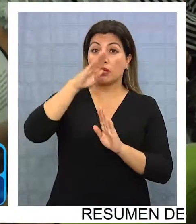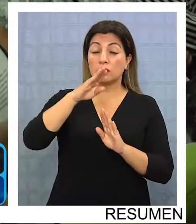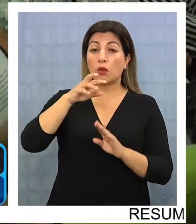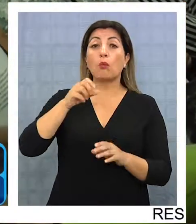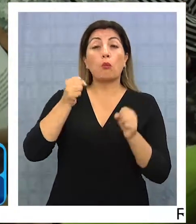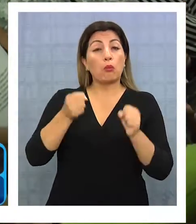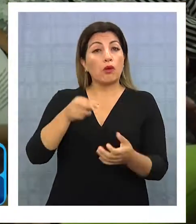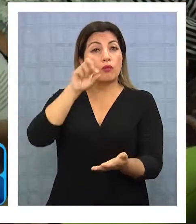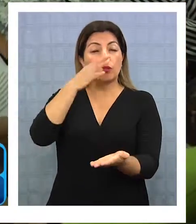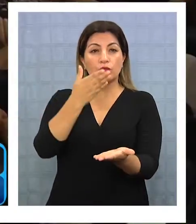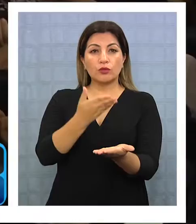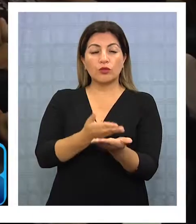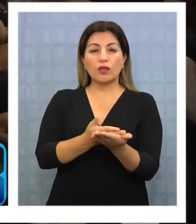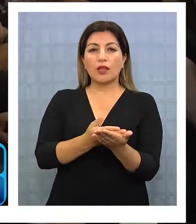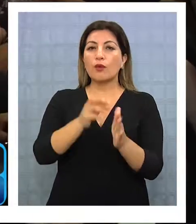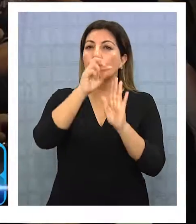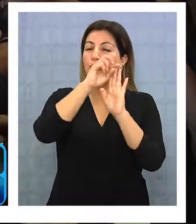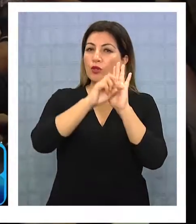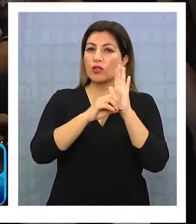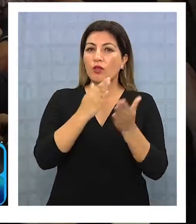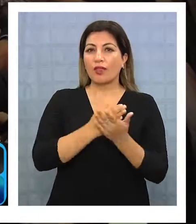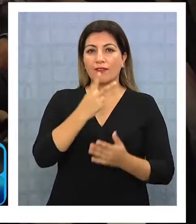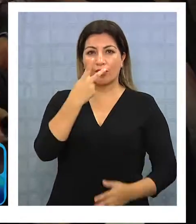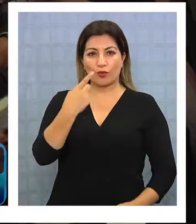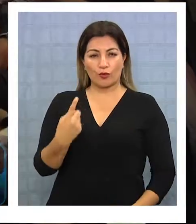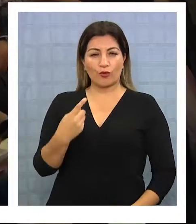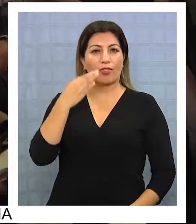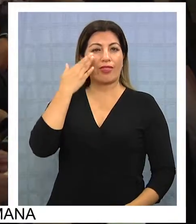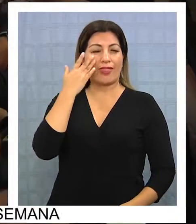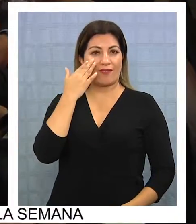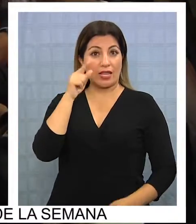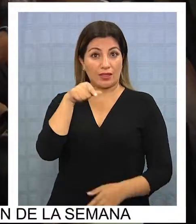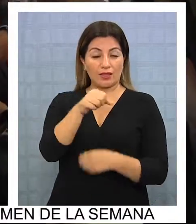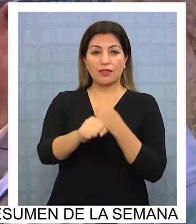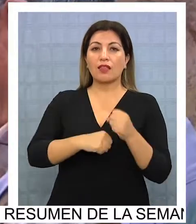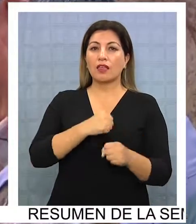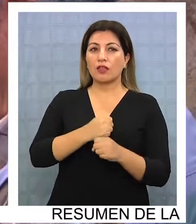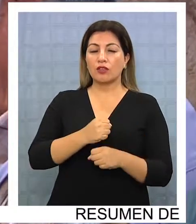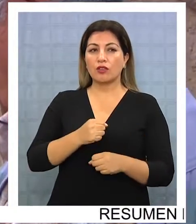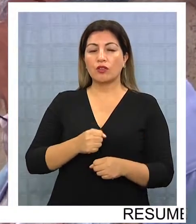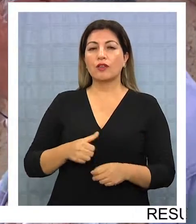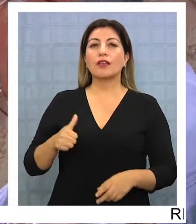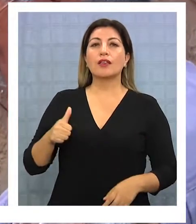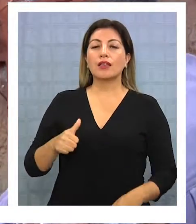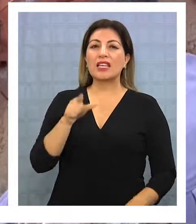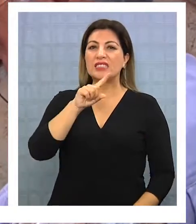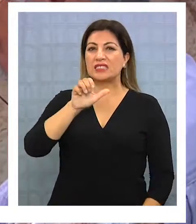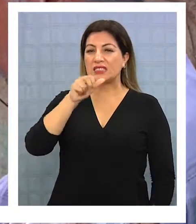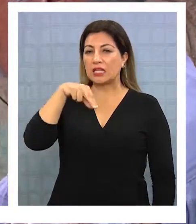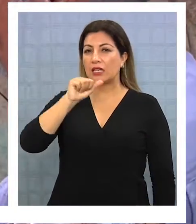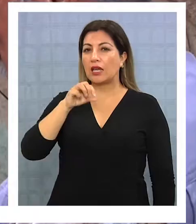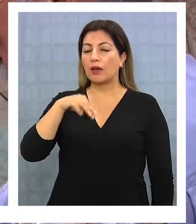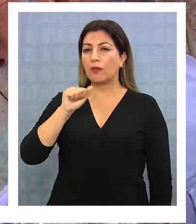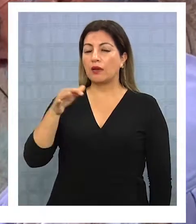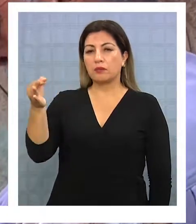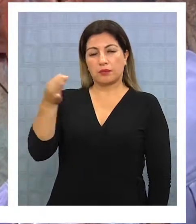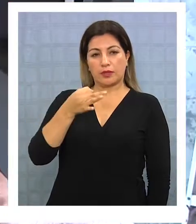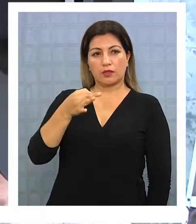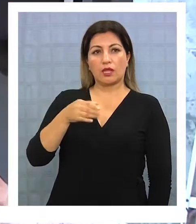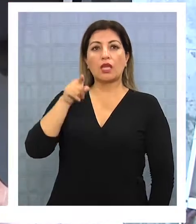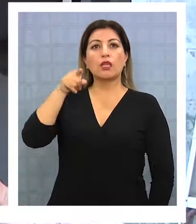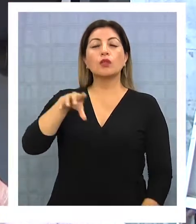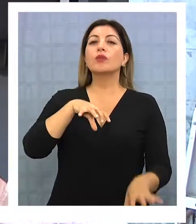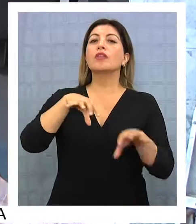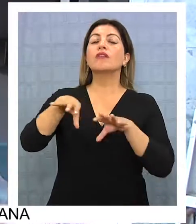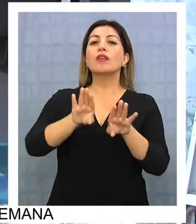financiamiento de proyectos hasta el 21 de abril de este año, según informó la Dirección Regional de Senama. Esta es una actividad de